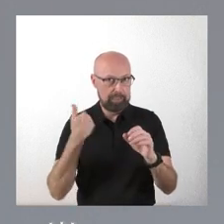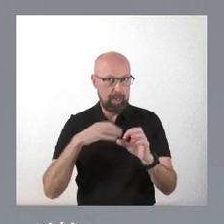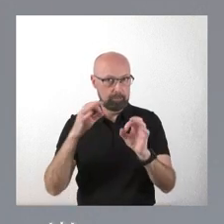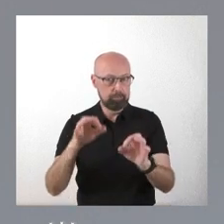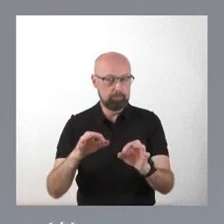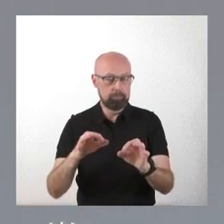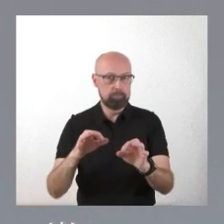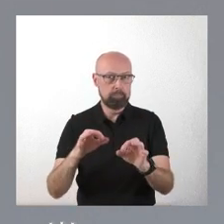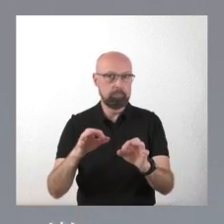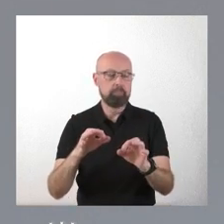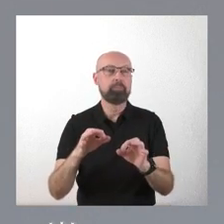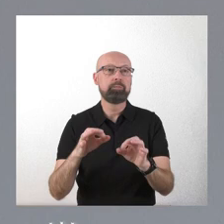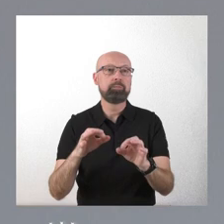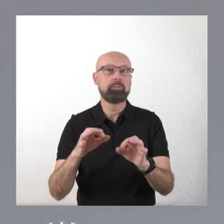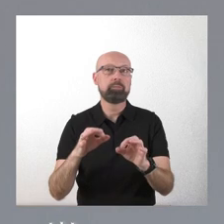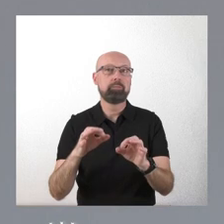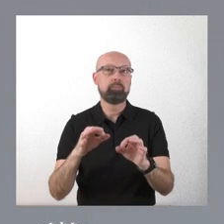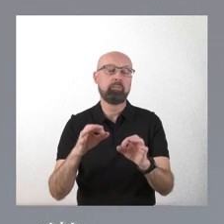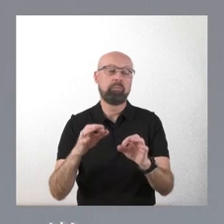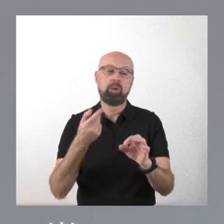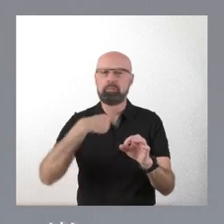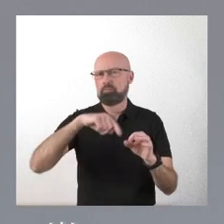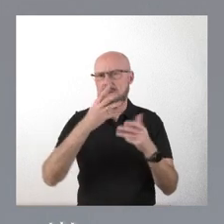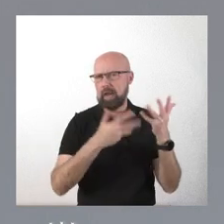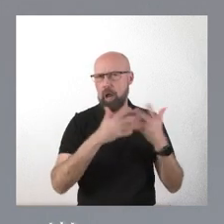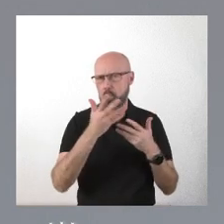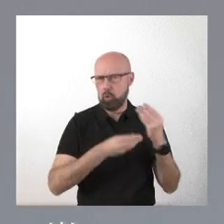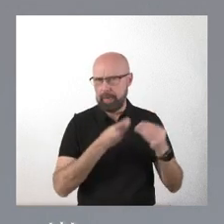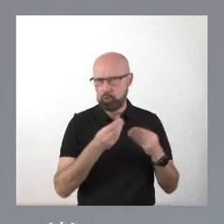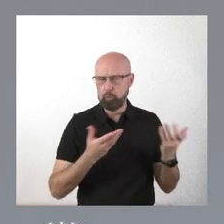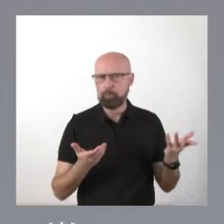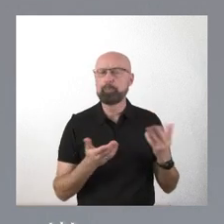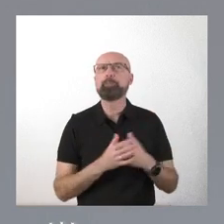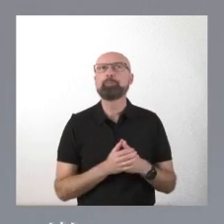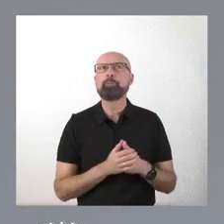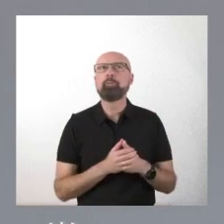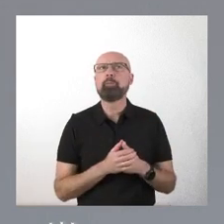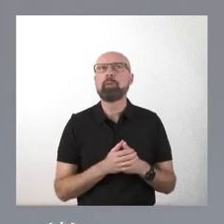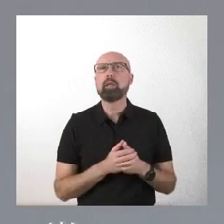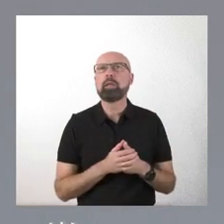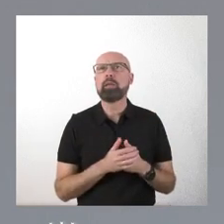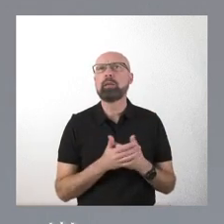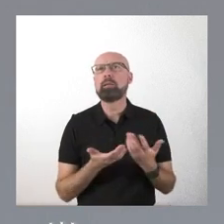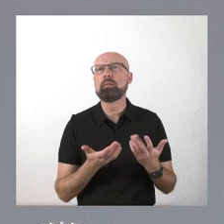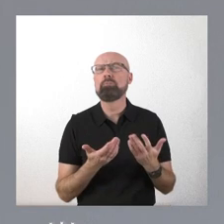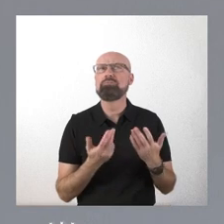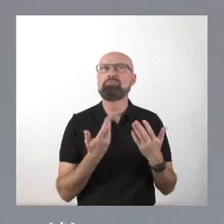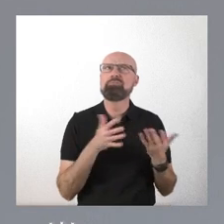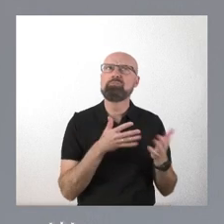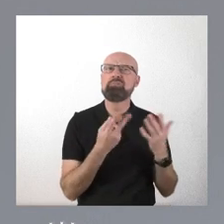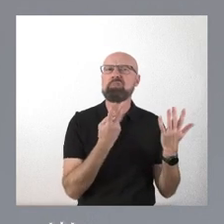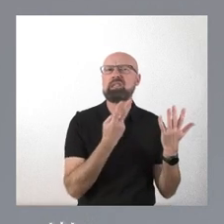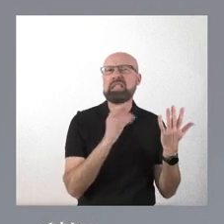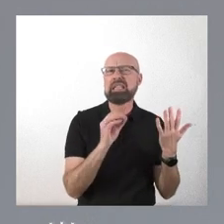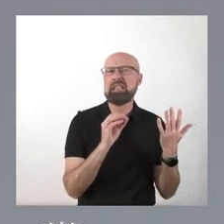de nuestra legislatura, el cálculo que hacemos es que entre el 70, más